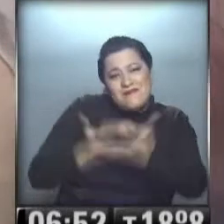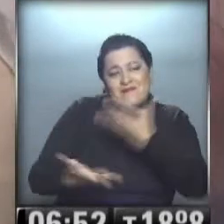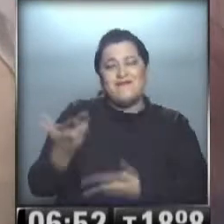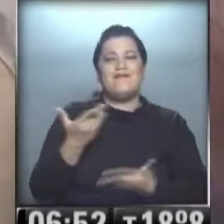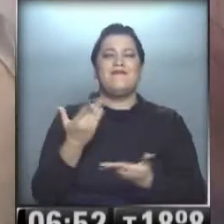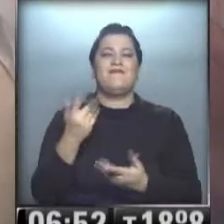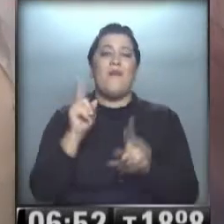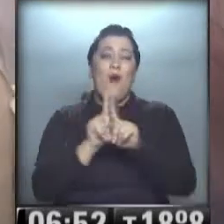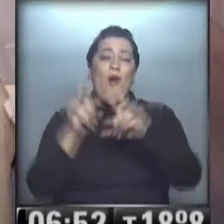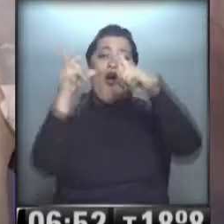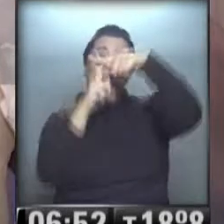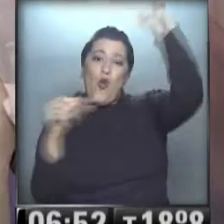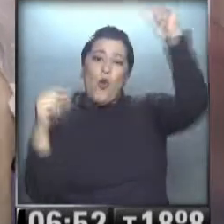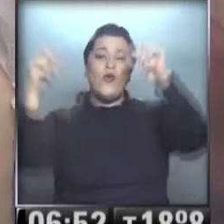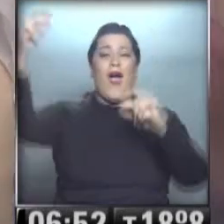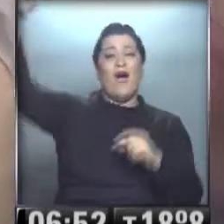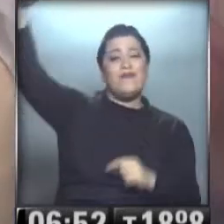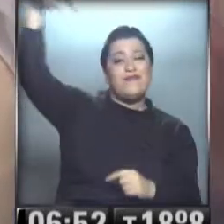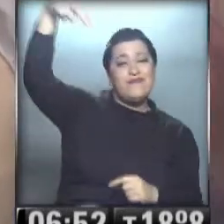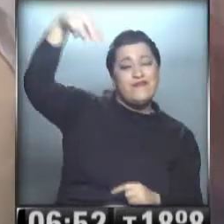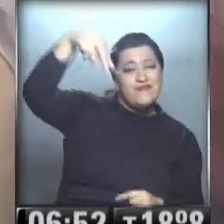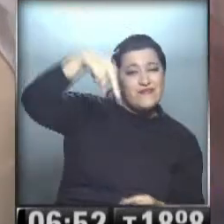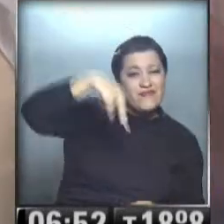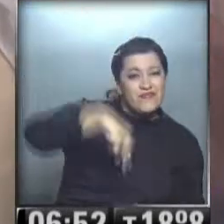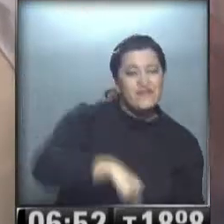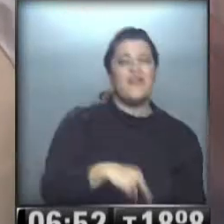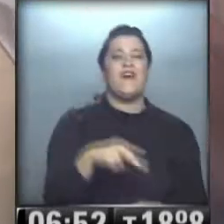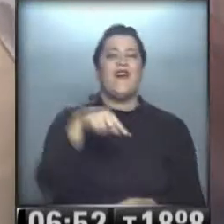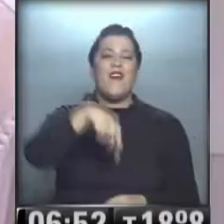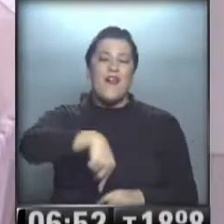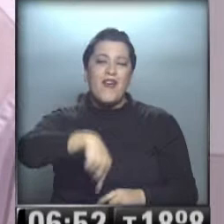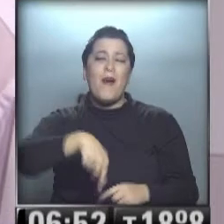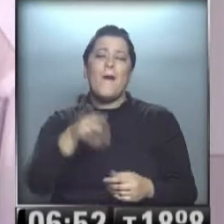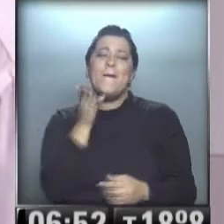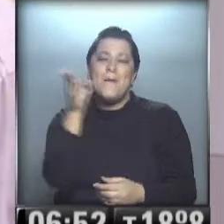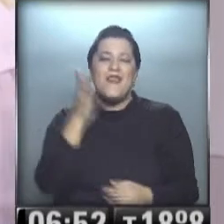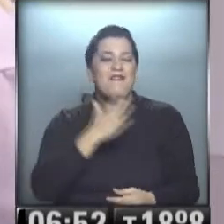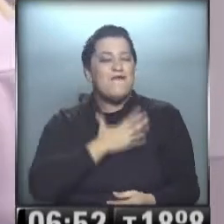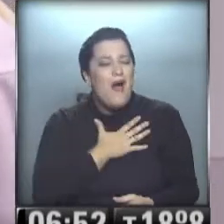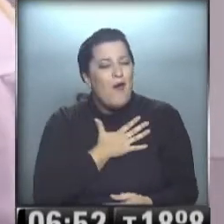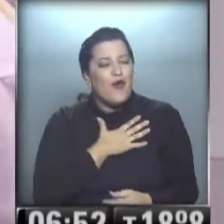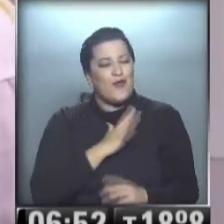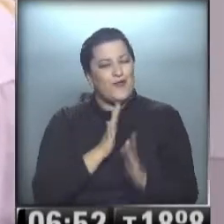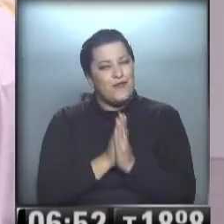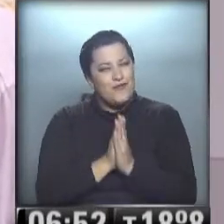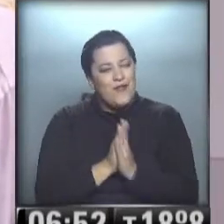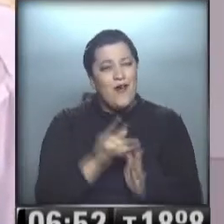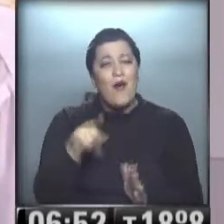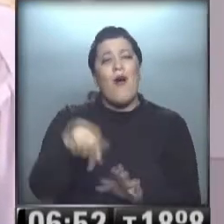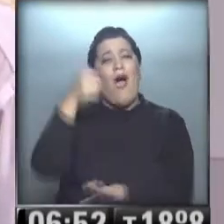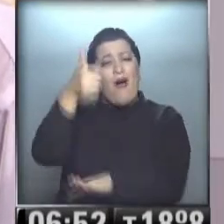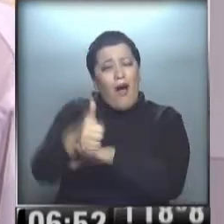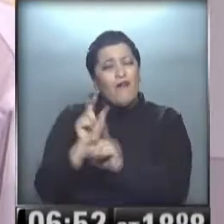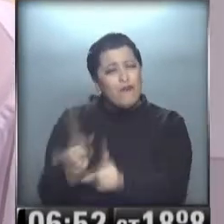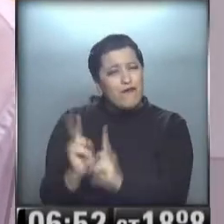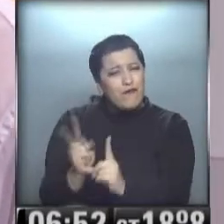bajado desde la luna, atravesando las nubes que hay esta mañana. Y te pedimos un favor muy grande, principito, que te quedes aquí con